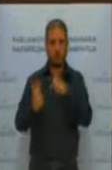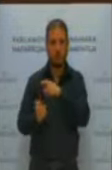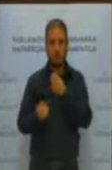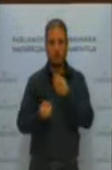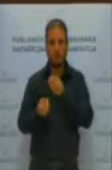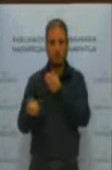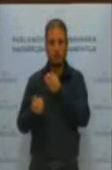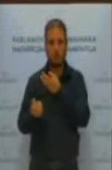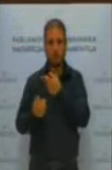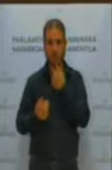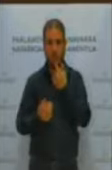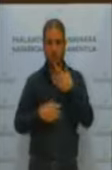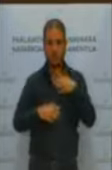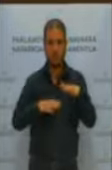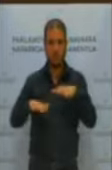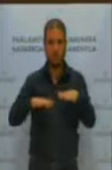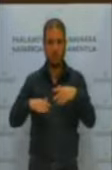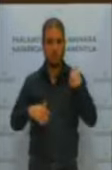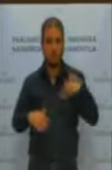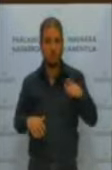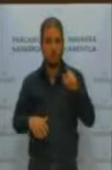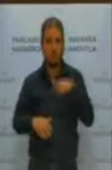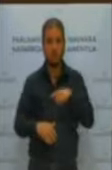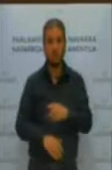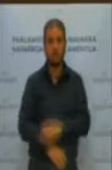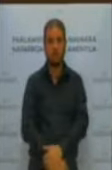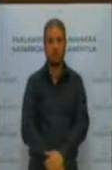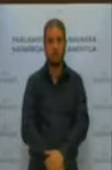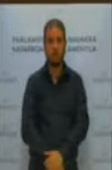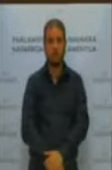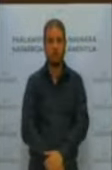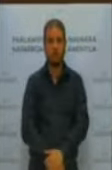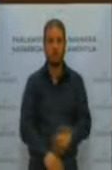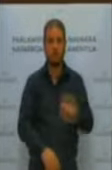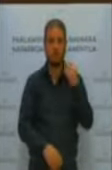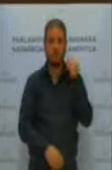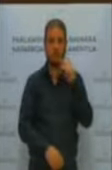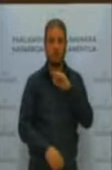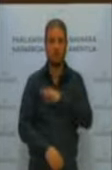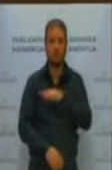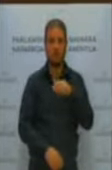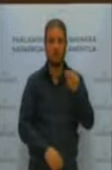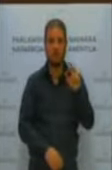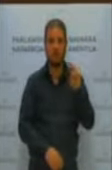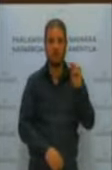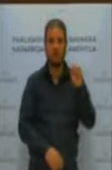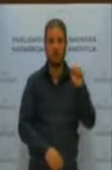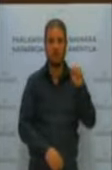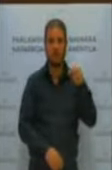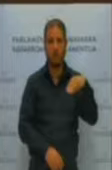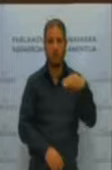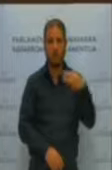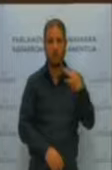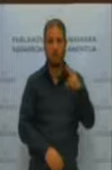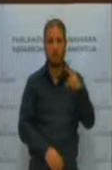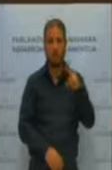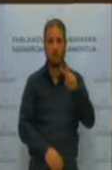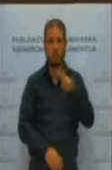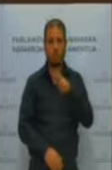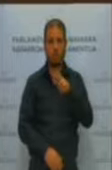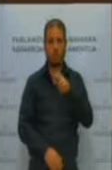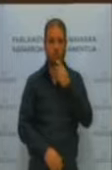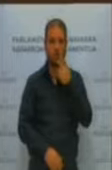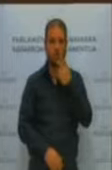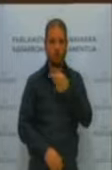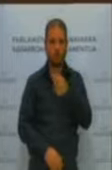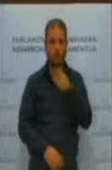que ya estaría actuando? ¿O qué pasa? ¿O es que el señor Aramburu, pues ante un hecho lamentable como